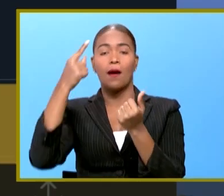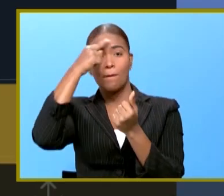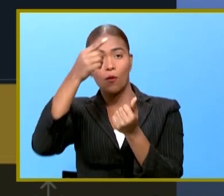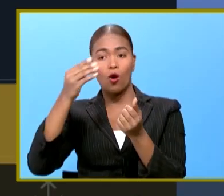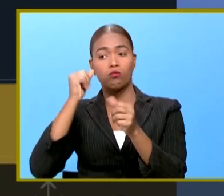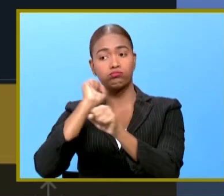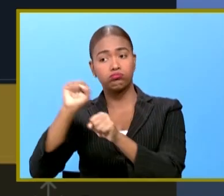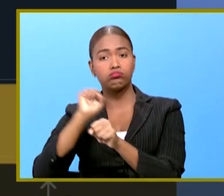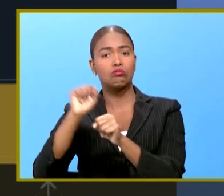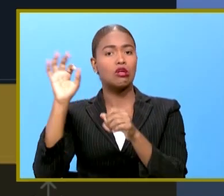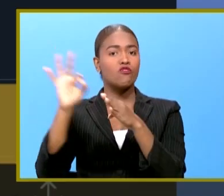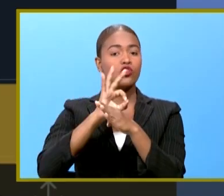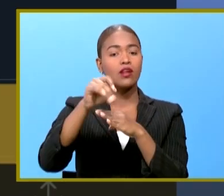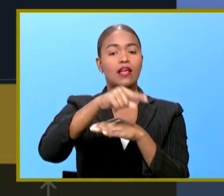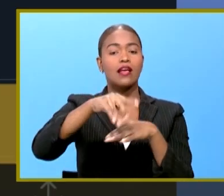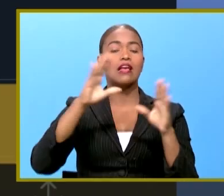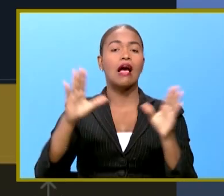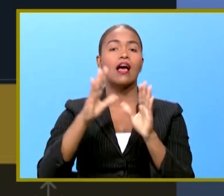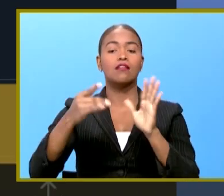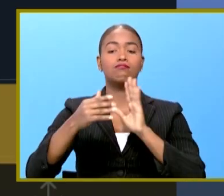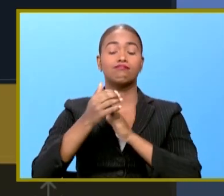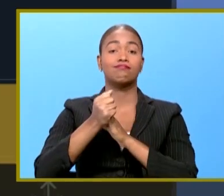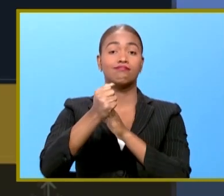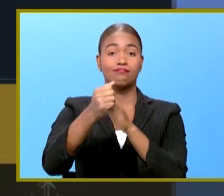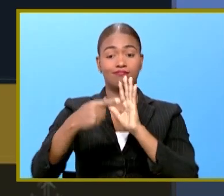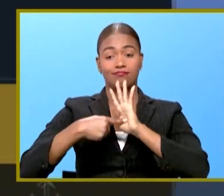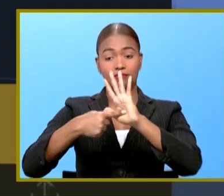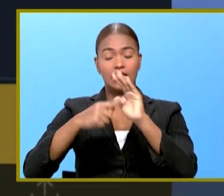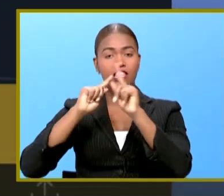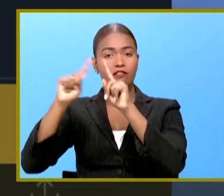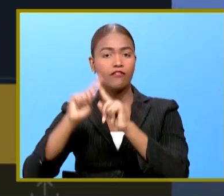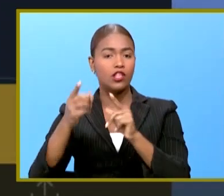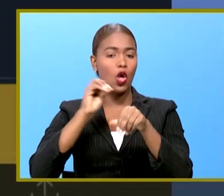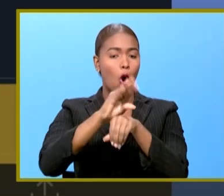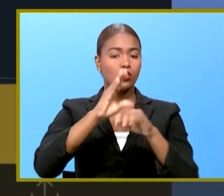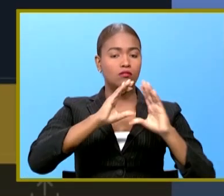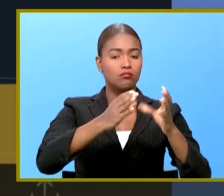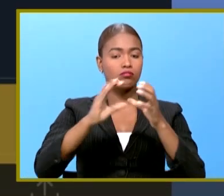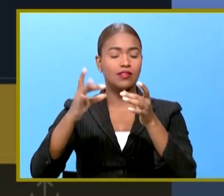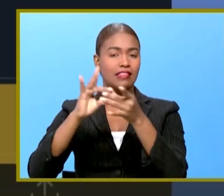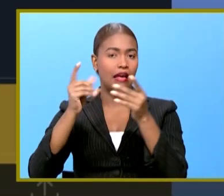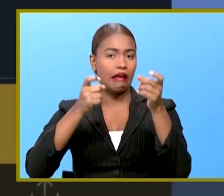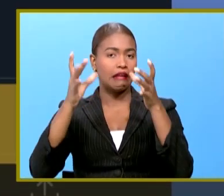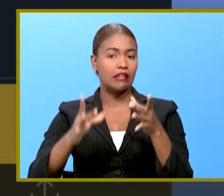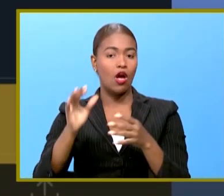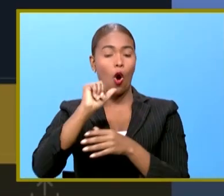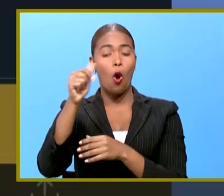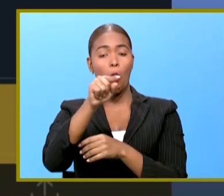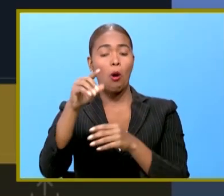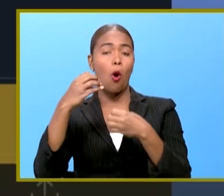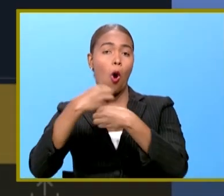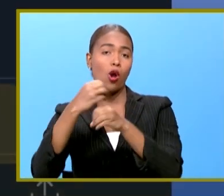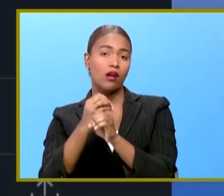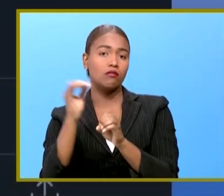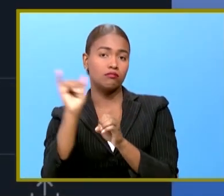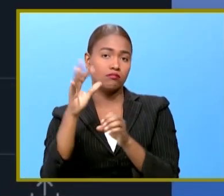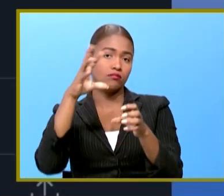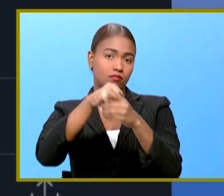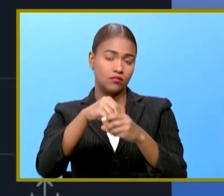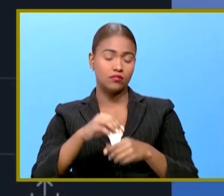el desempeño de las funciones de representación en diversos consejos de administración u órganos similares.